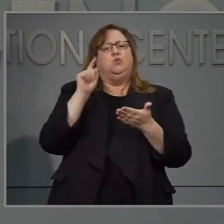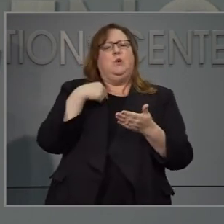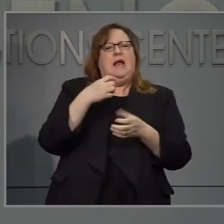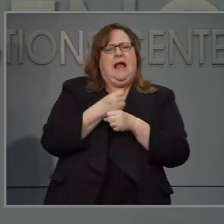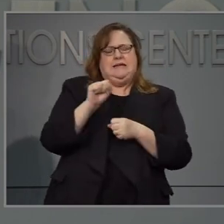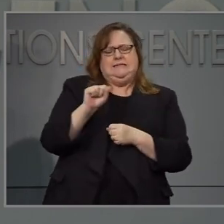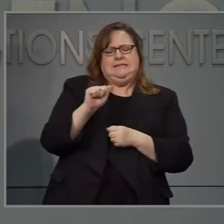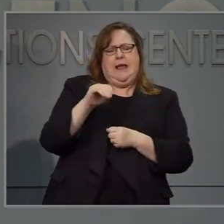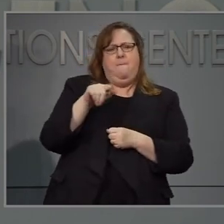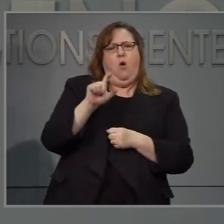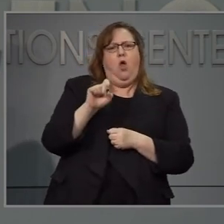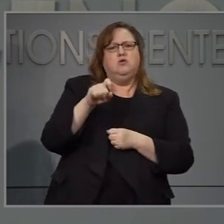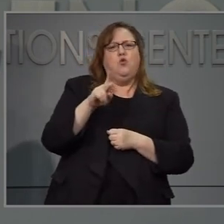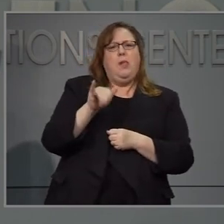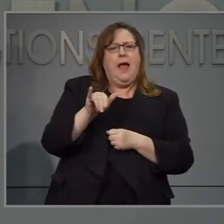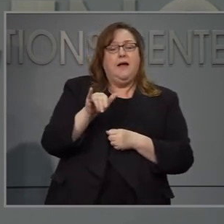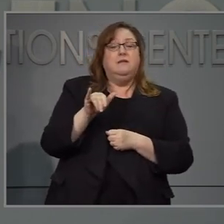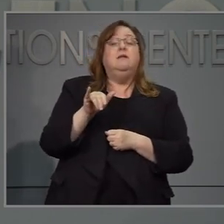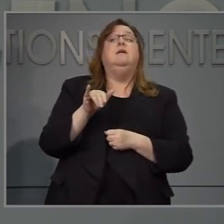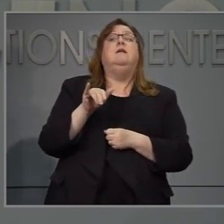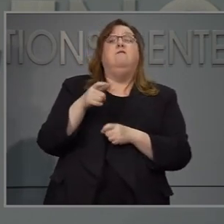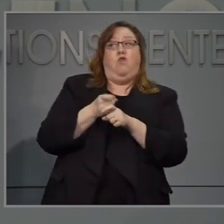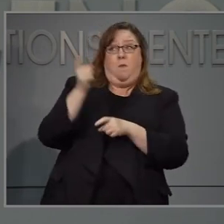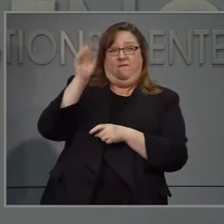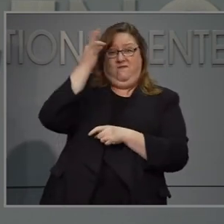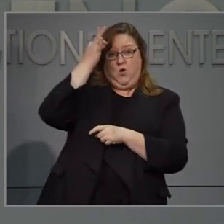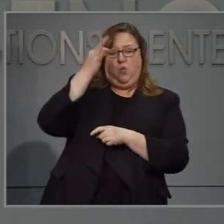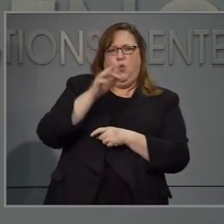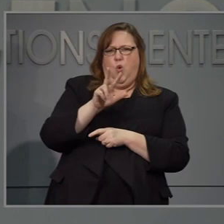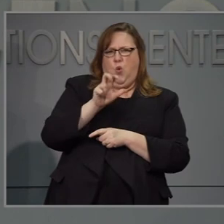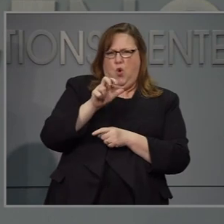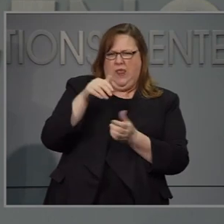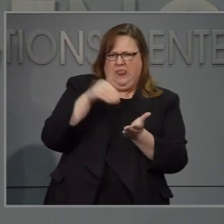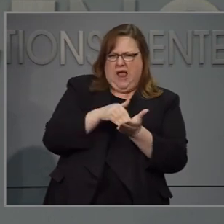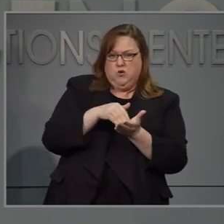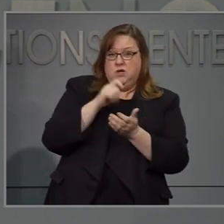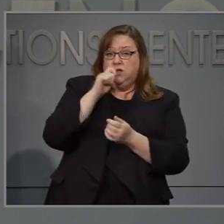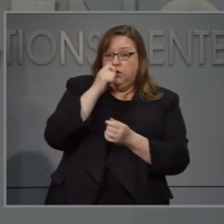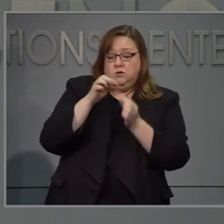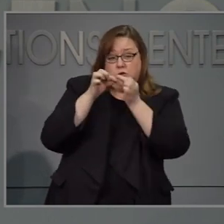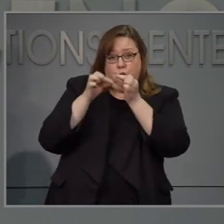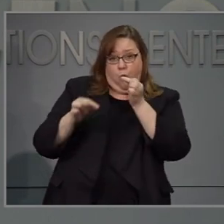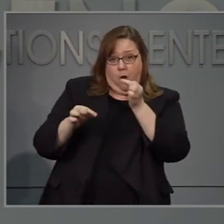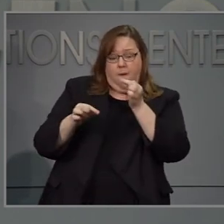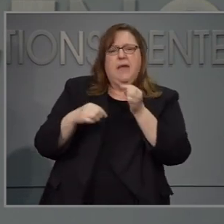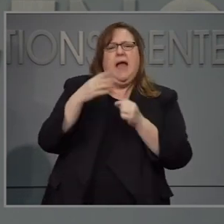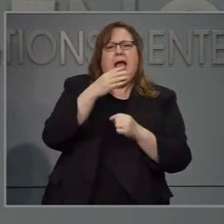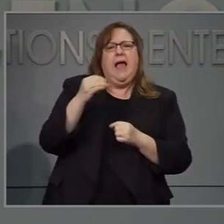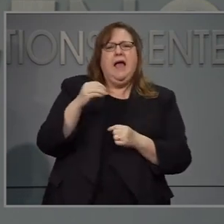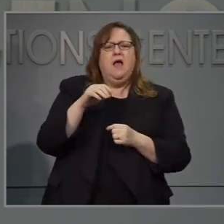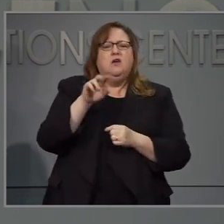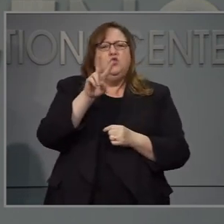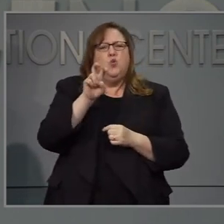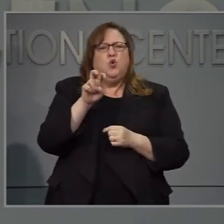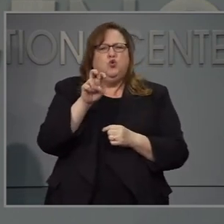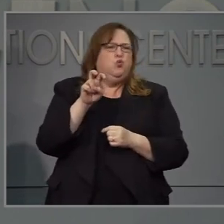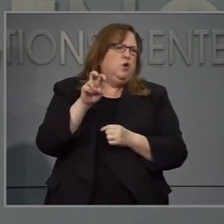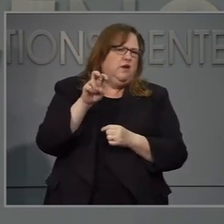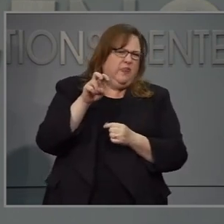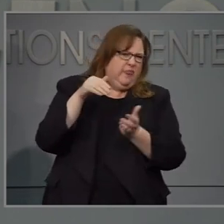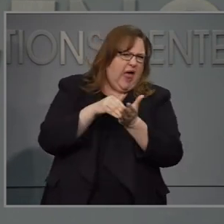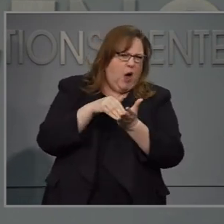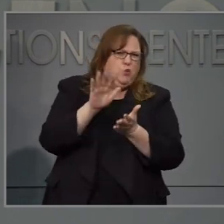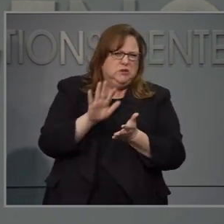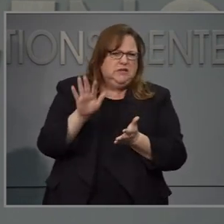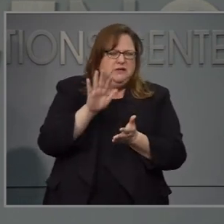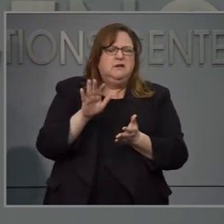incluyendo trescientos mil hisopos y dos cientos veinticuatro mil trescientos medios de transporte vírico. Las